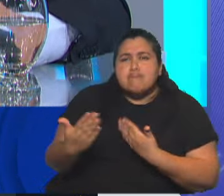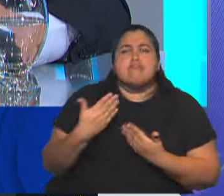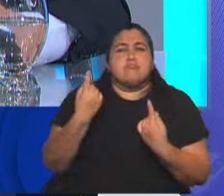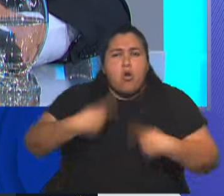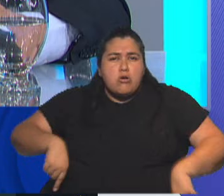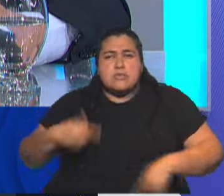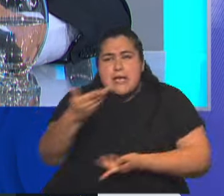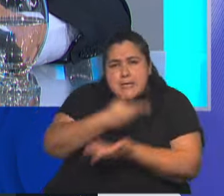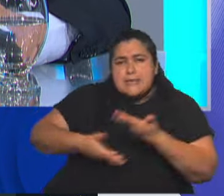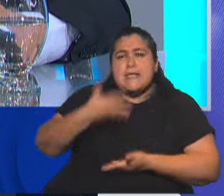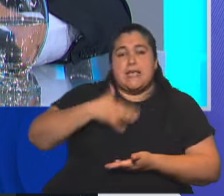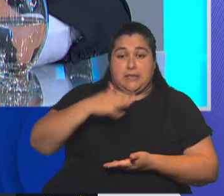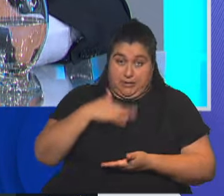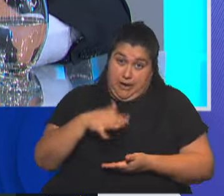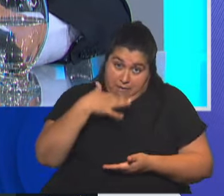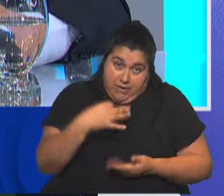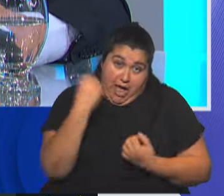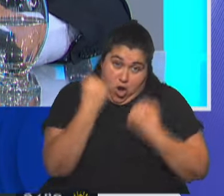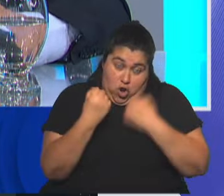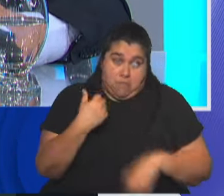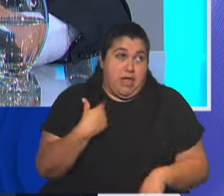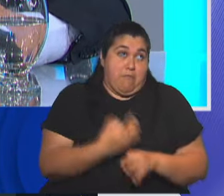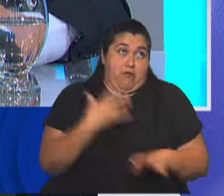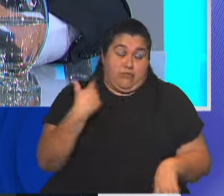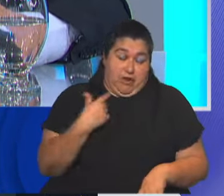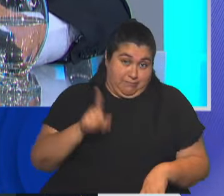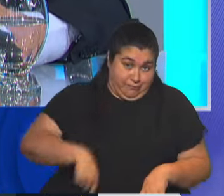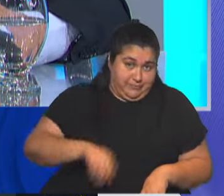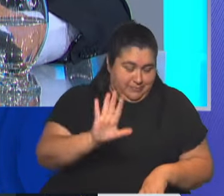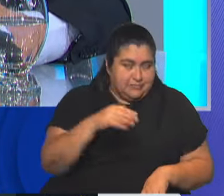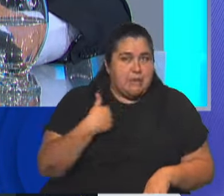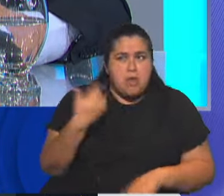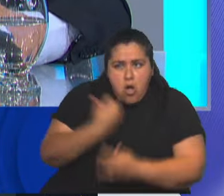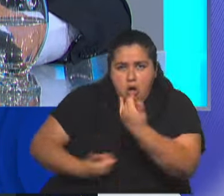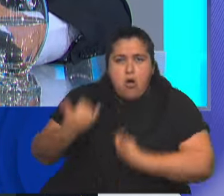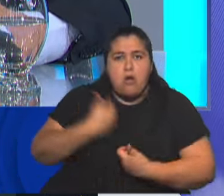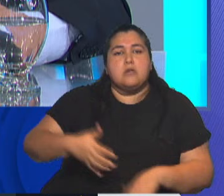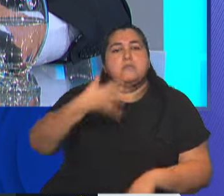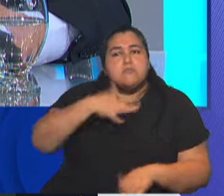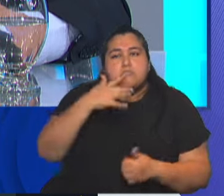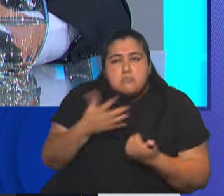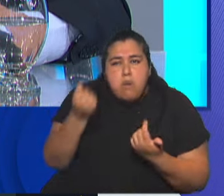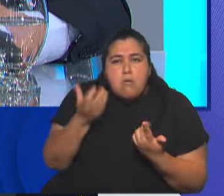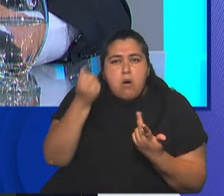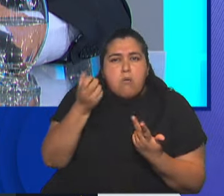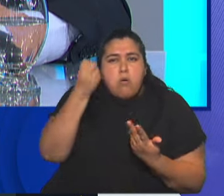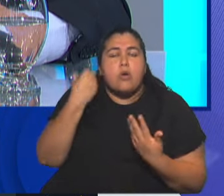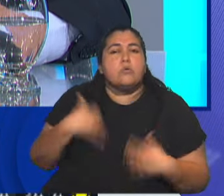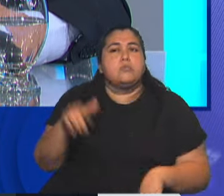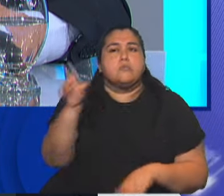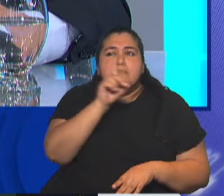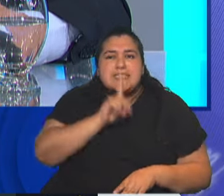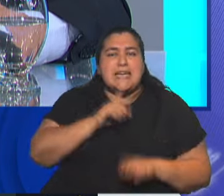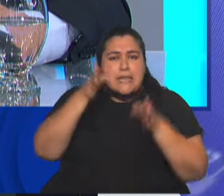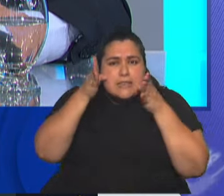de entender, mucho no entiendo en verdad, porque no soy un especialista, pero trato de entender y da gusto escuchar la seriedad, la